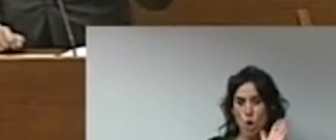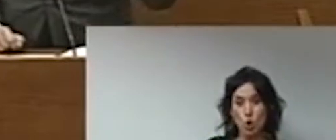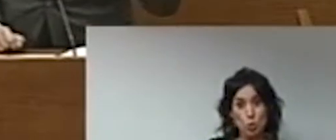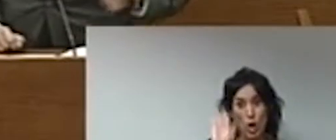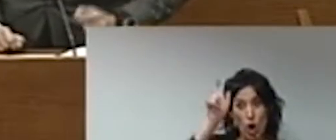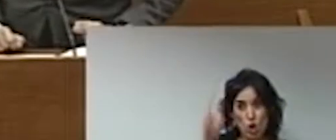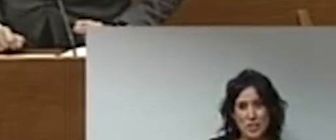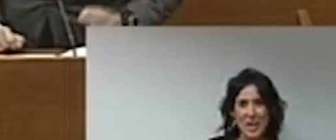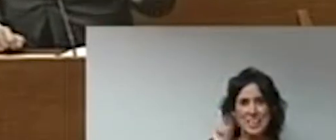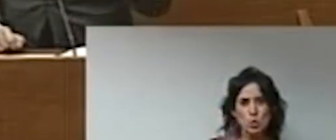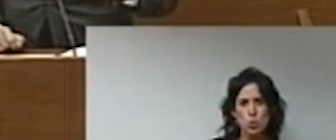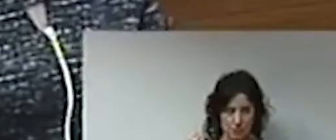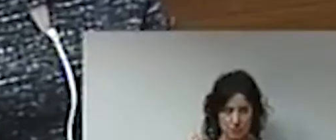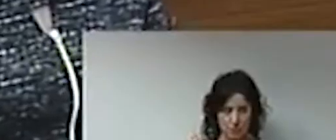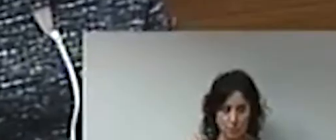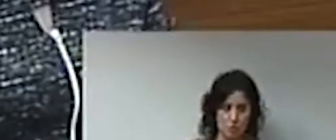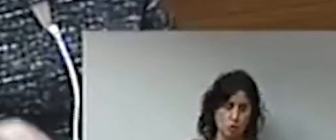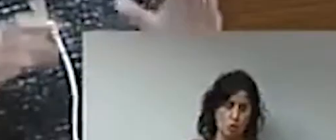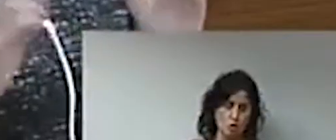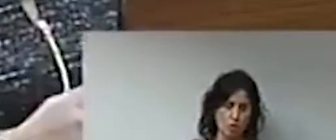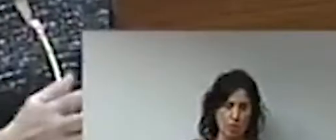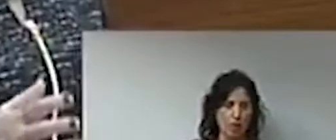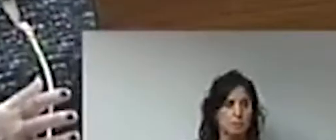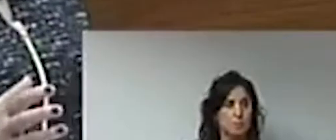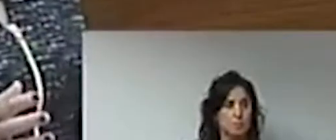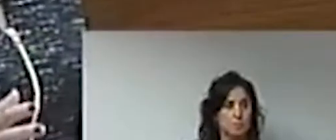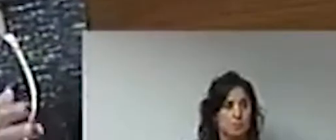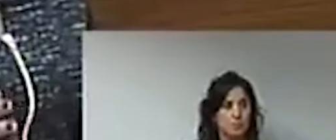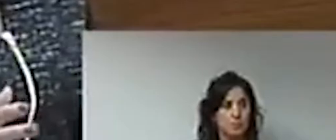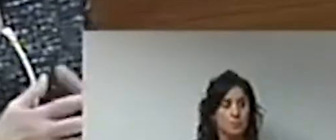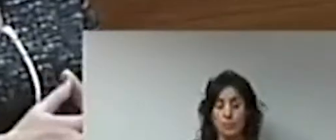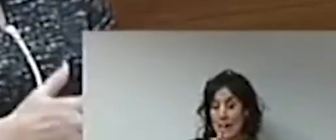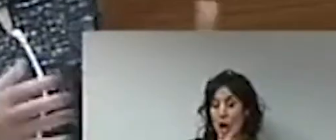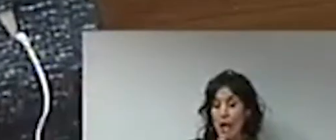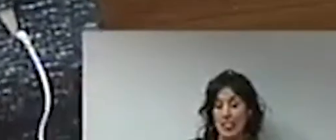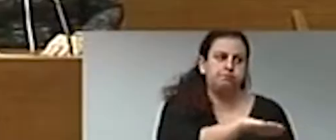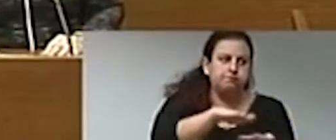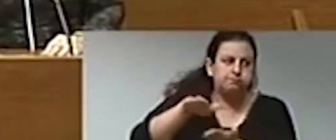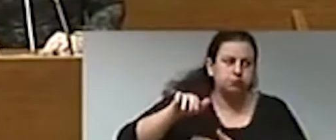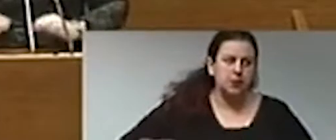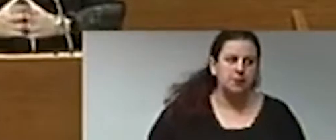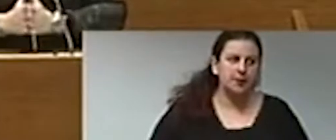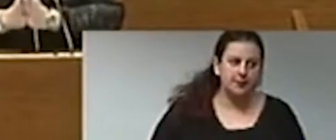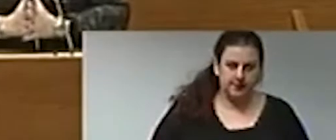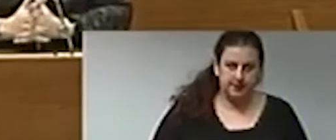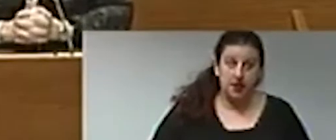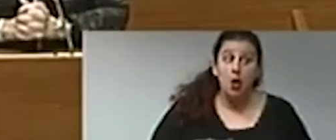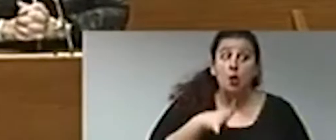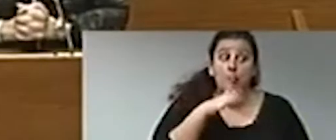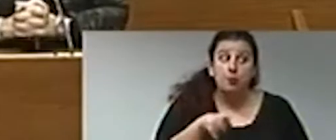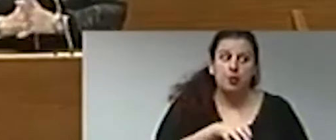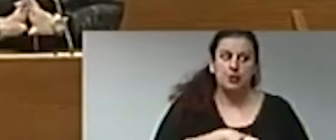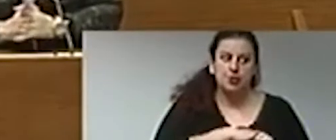después de ser condenada por desproteger a los profesionales, por abandonar y no vacunar a los sanitarios de la privada en un ejercicio de